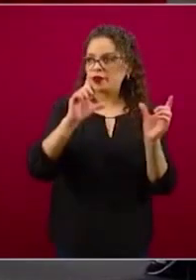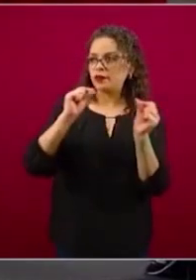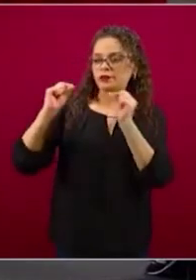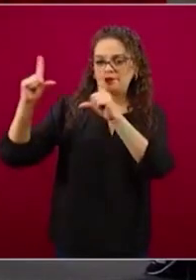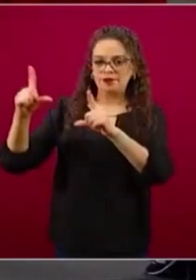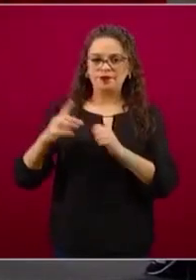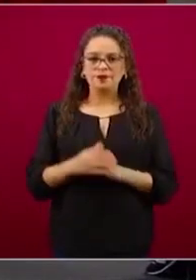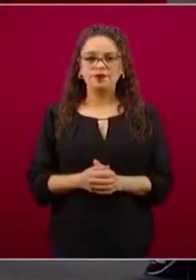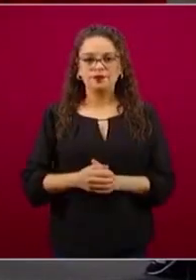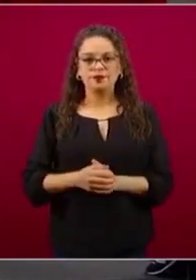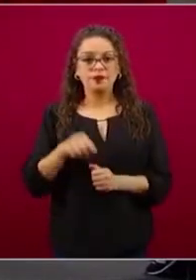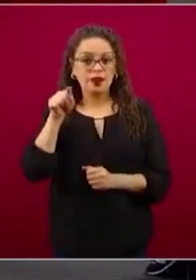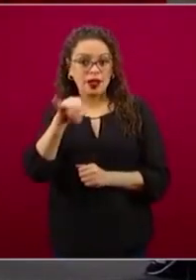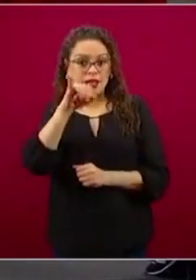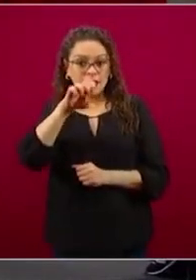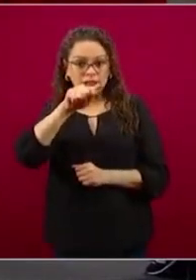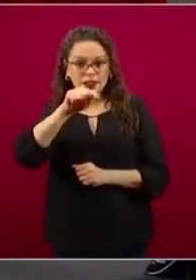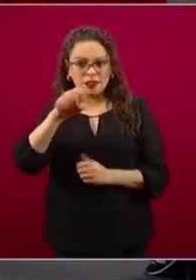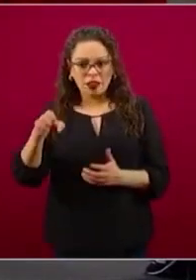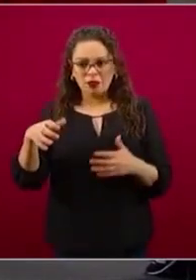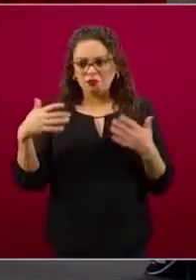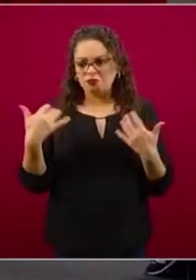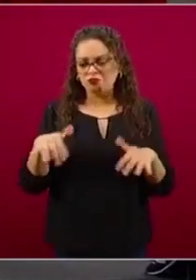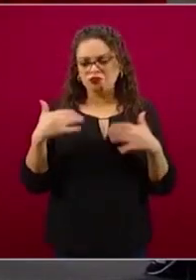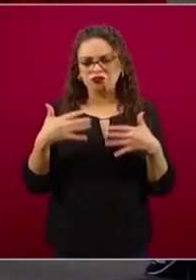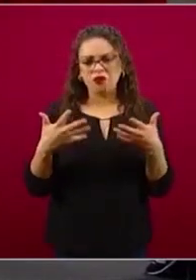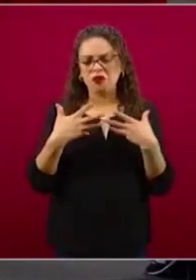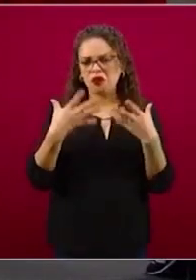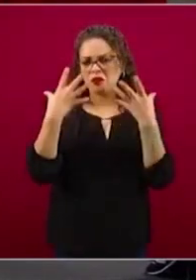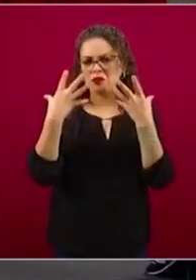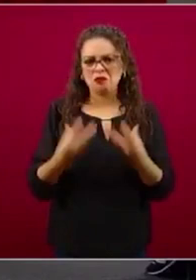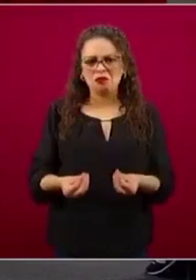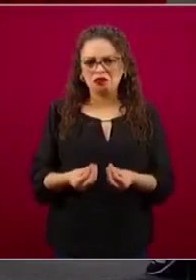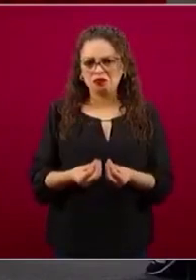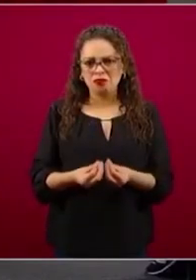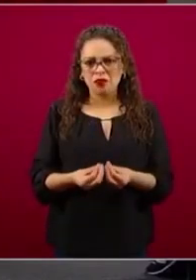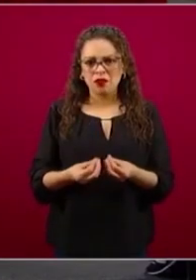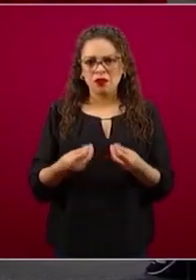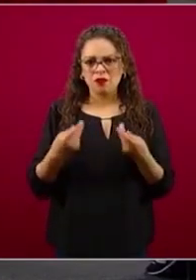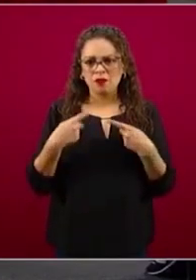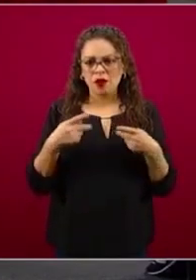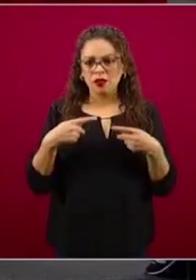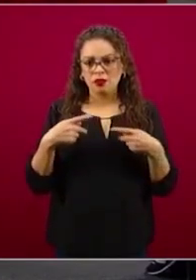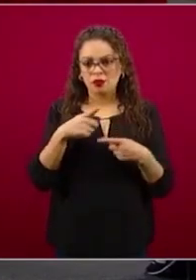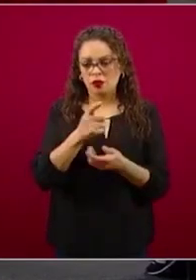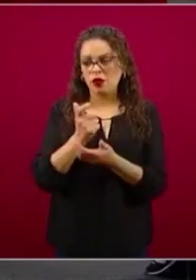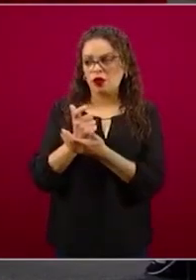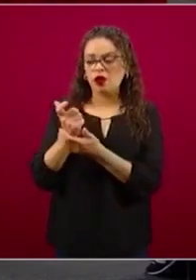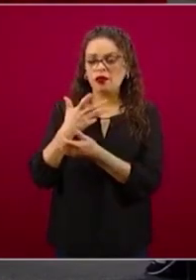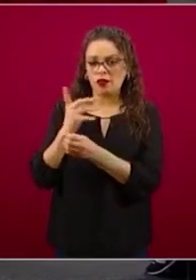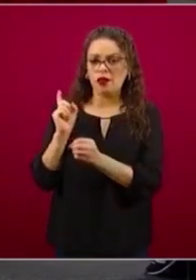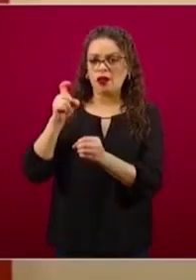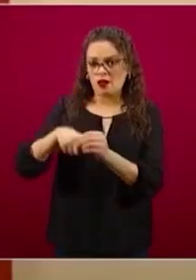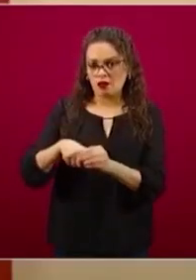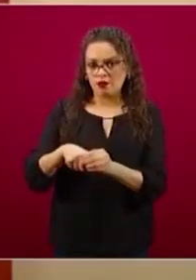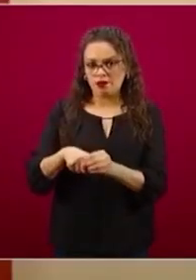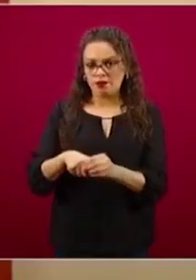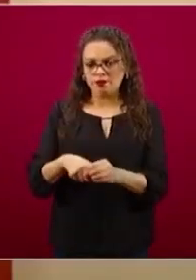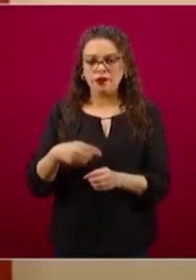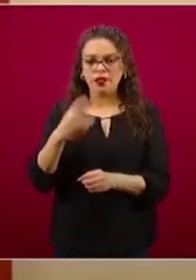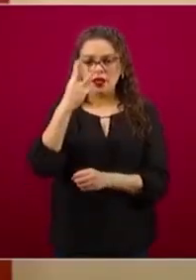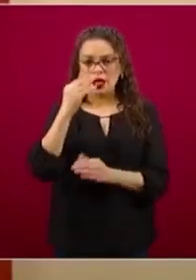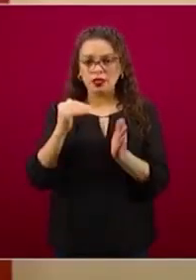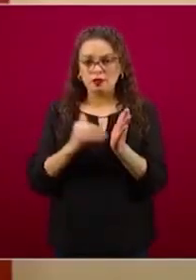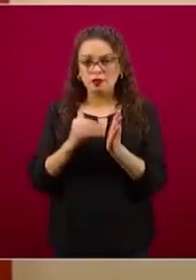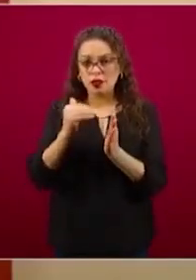El Issste abarca un mundo de cotizantes, de trabajadores del Estado, que son de tres millones de